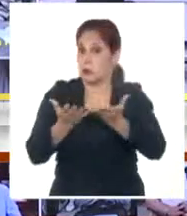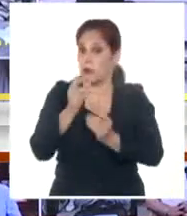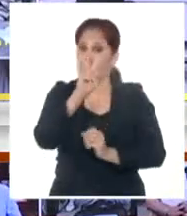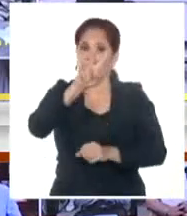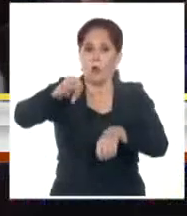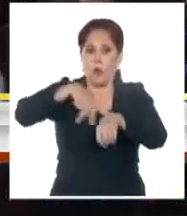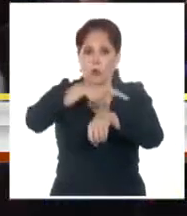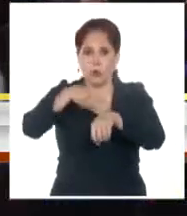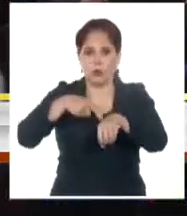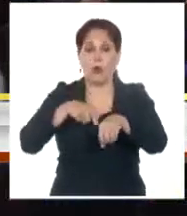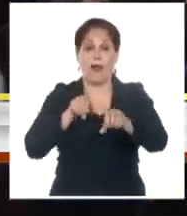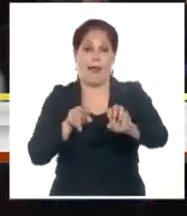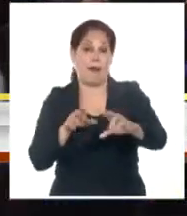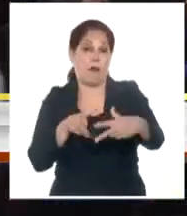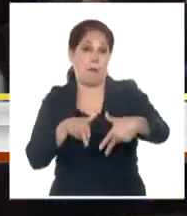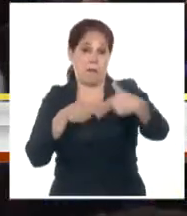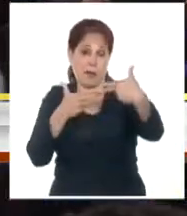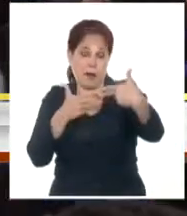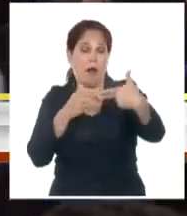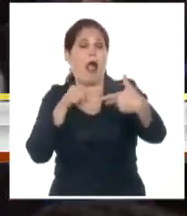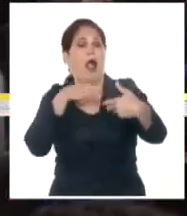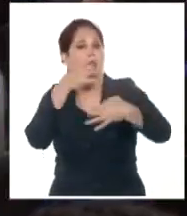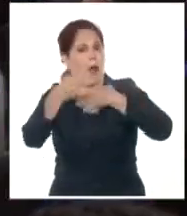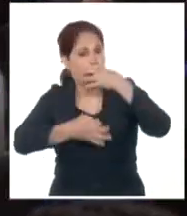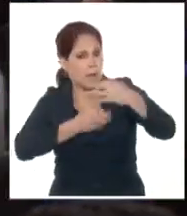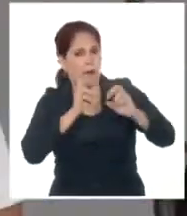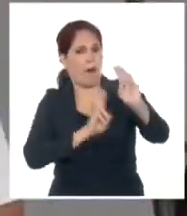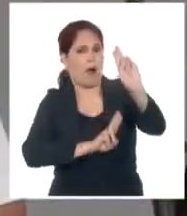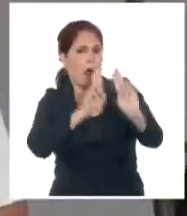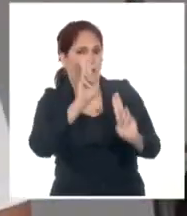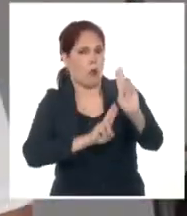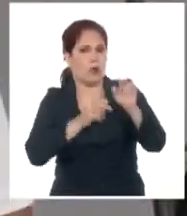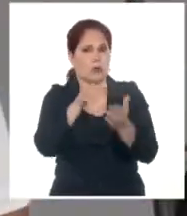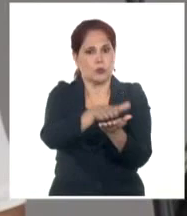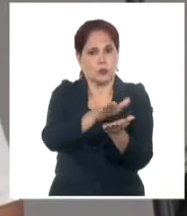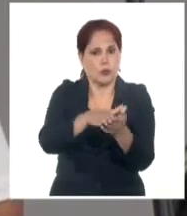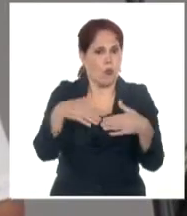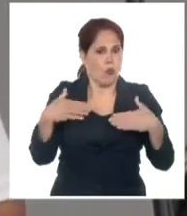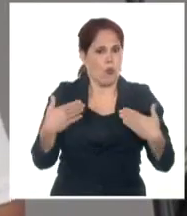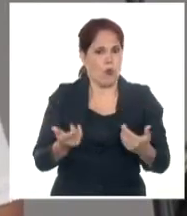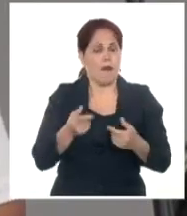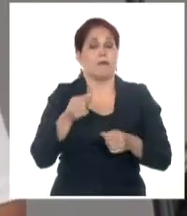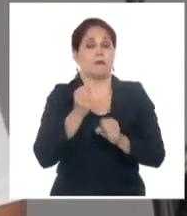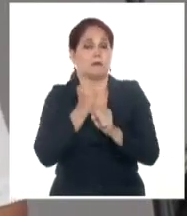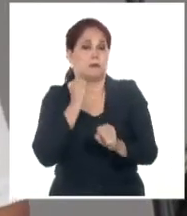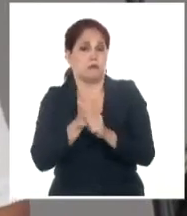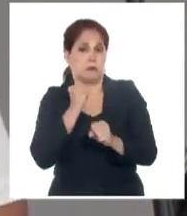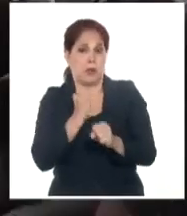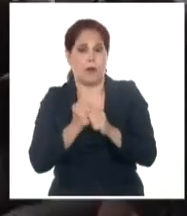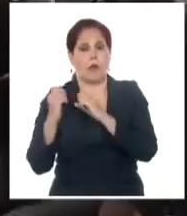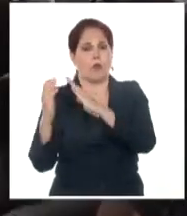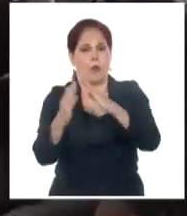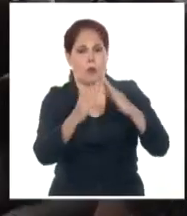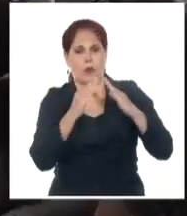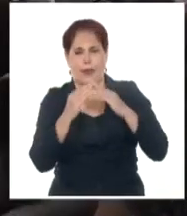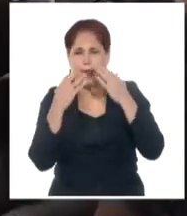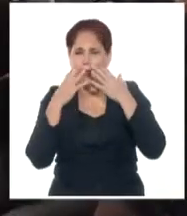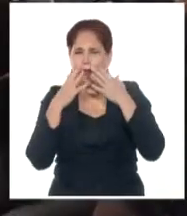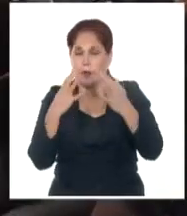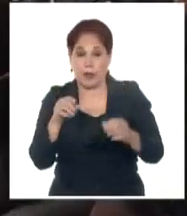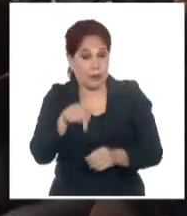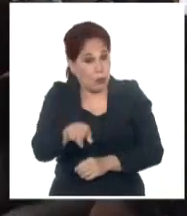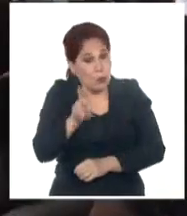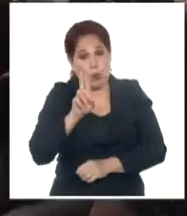de dos horas, donde se expusieron los acuerdos cumplidos en el último año y los retos en la labor desde las comunidades, donde